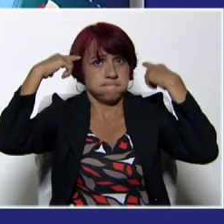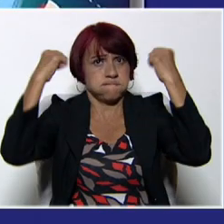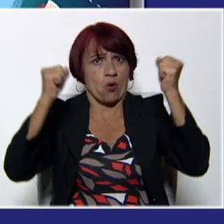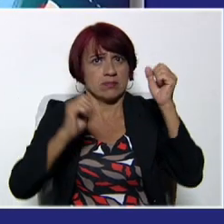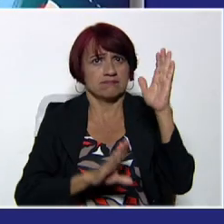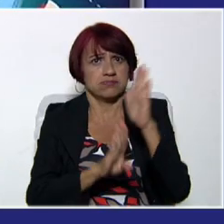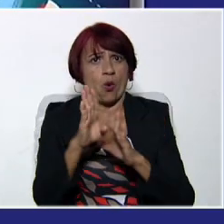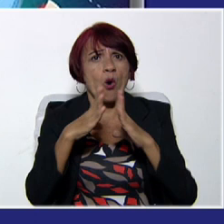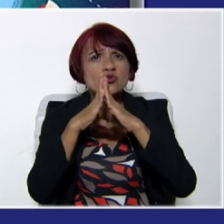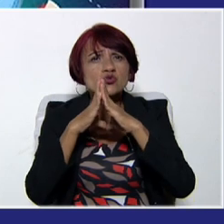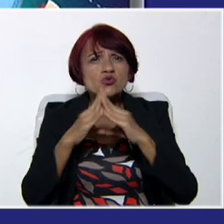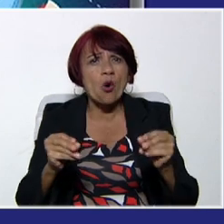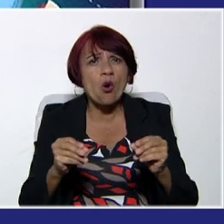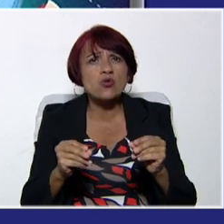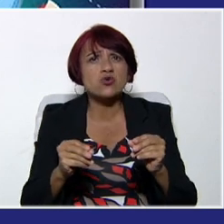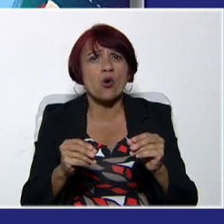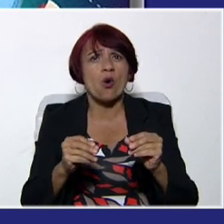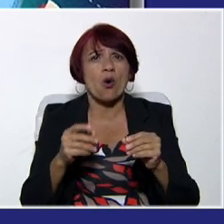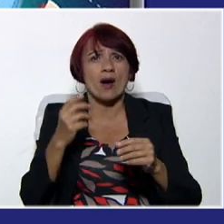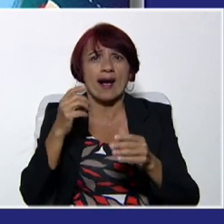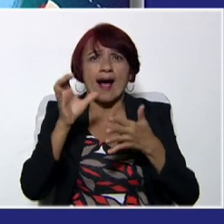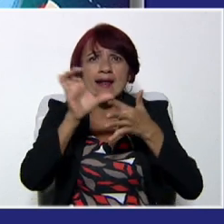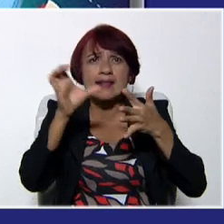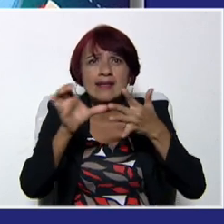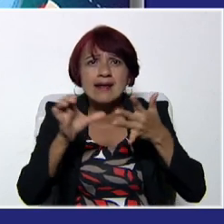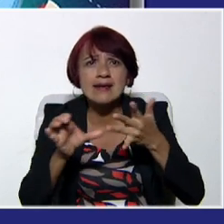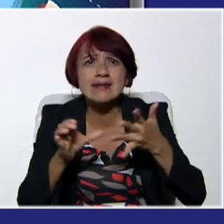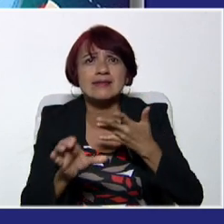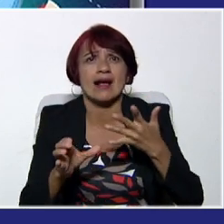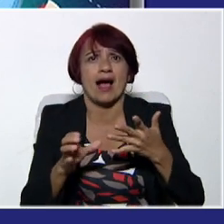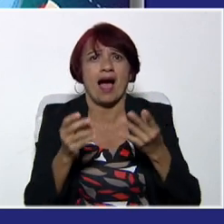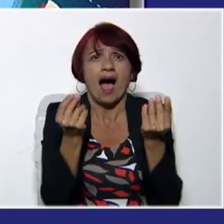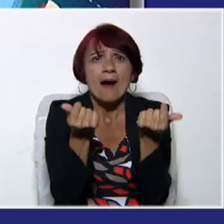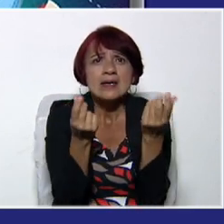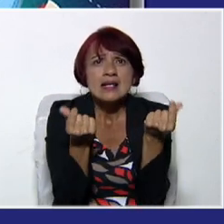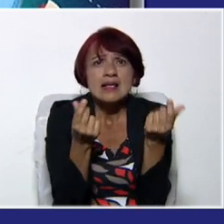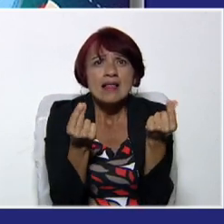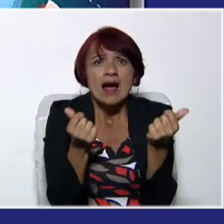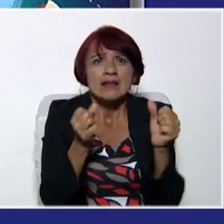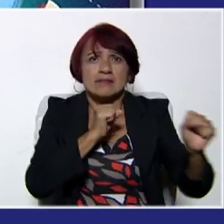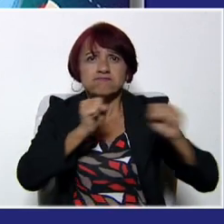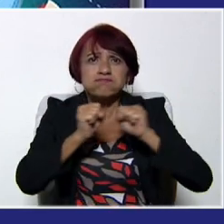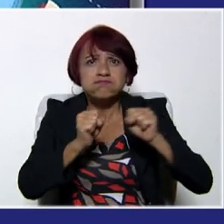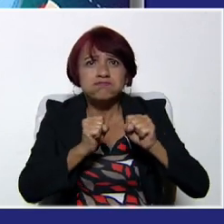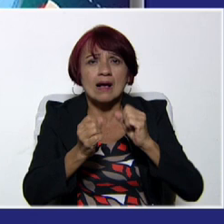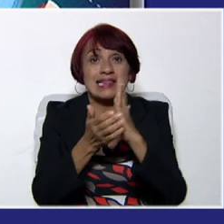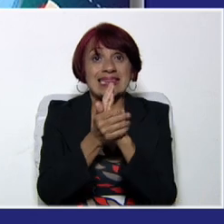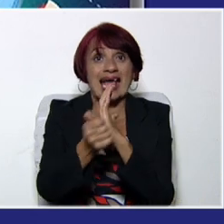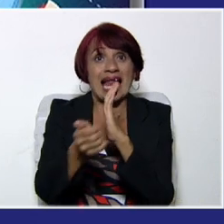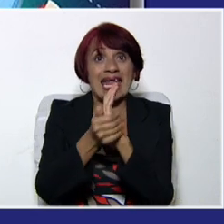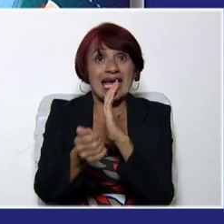son todos nuestros rasgos, características, habilidades, destrezas, talentos, fortalezas,